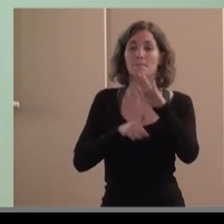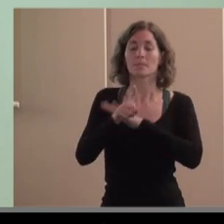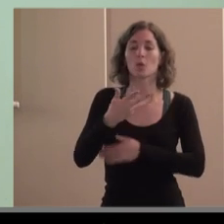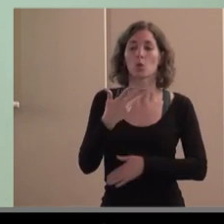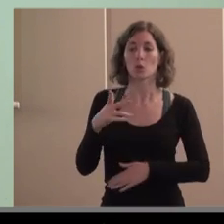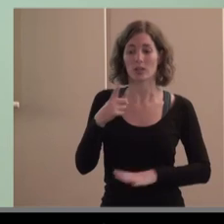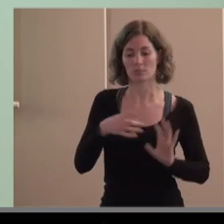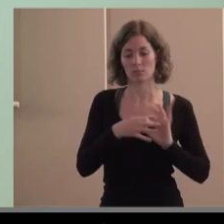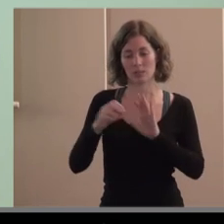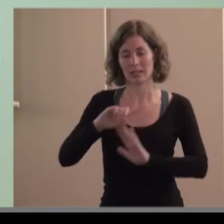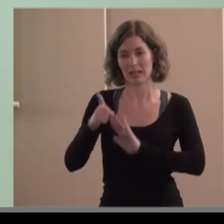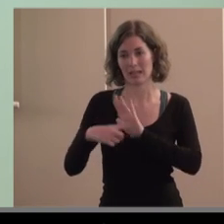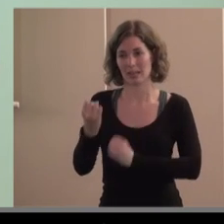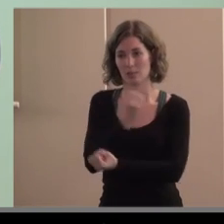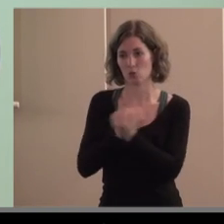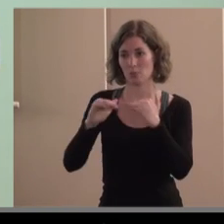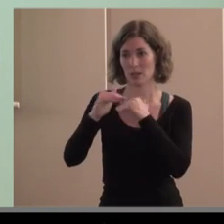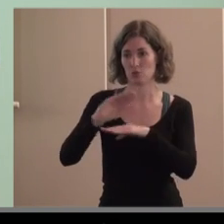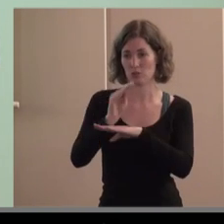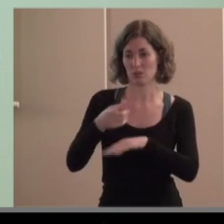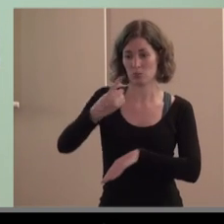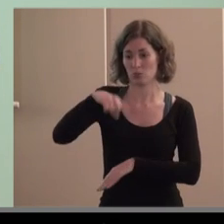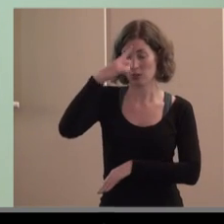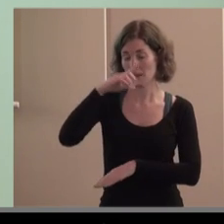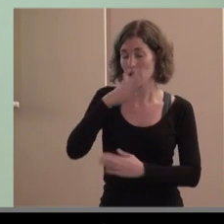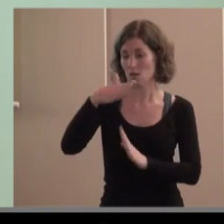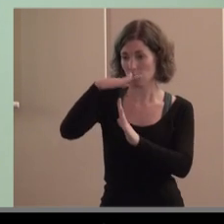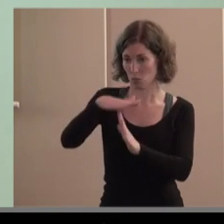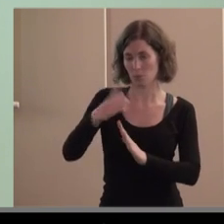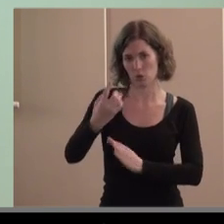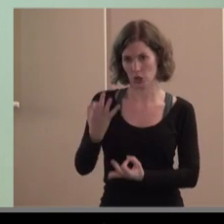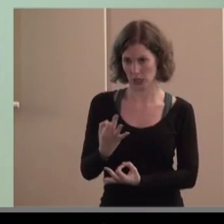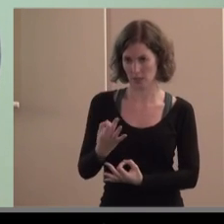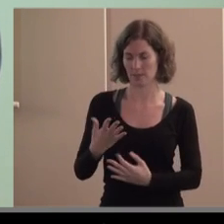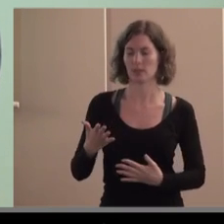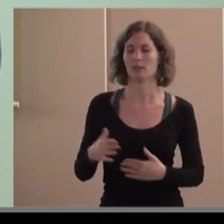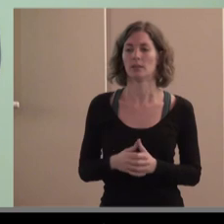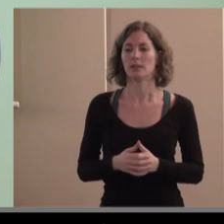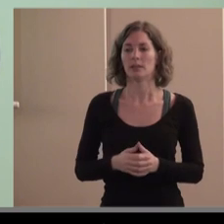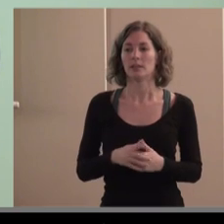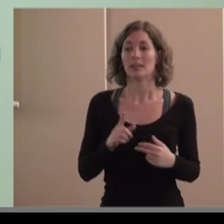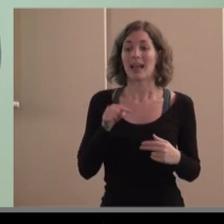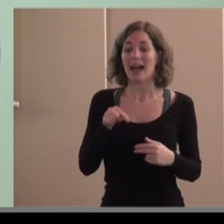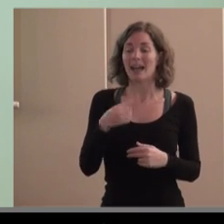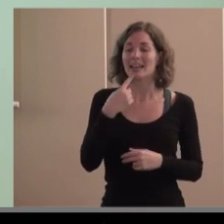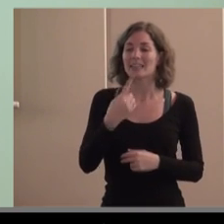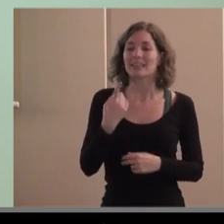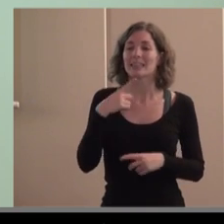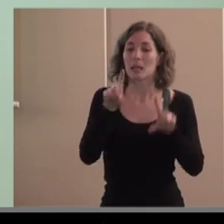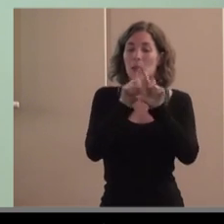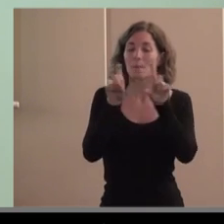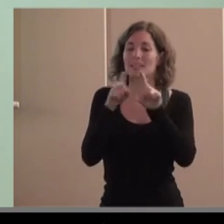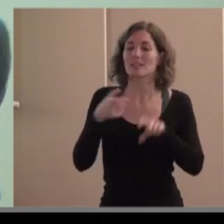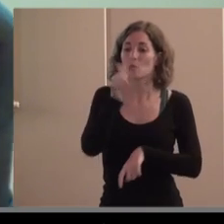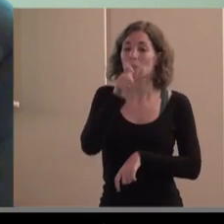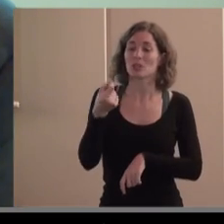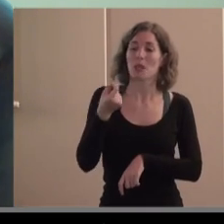por la ley de economía sostenible que sabéis que está aparcada en la actualidad pero que hay que hacerla donde hay algunas obligaciones para las empresas de más de mil asalariados